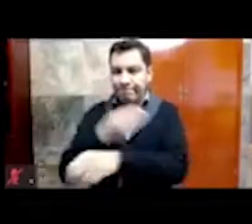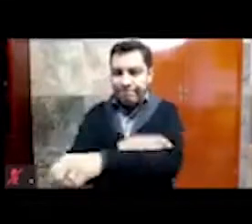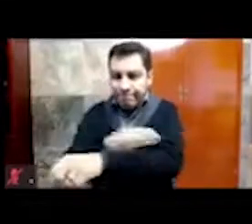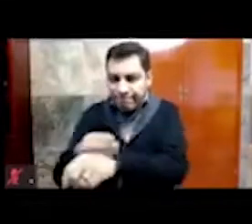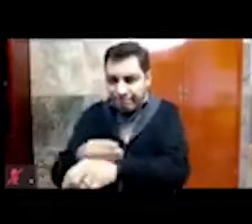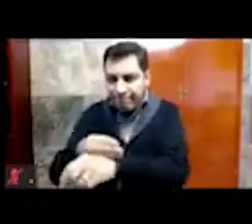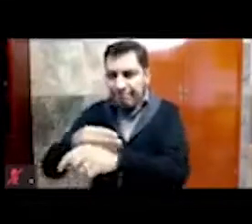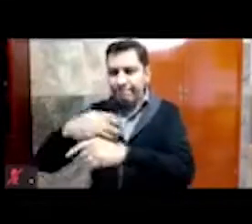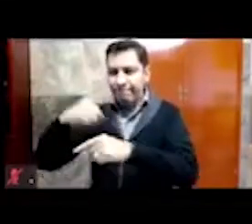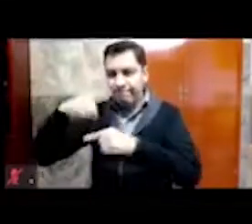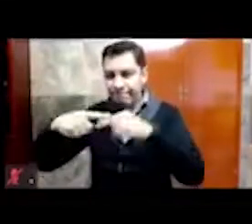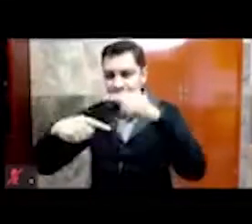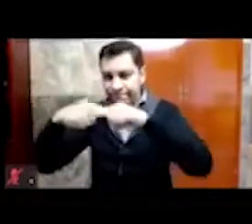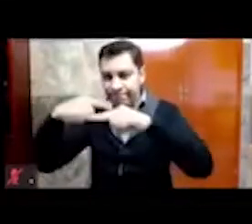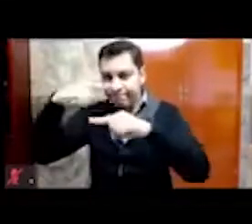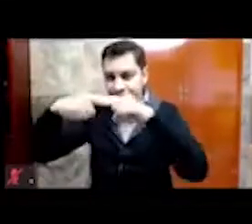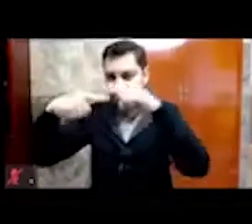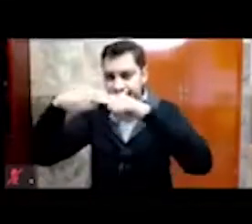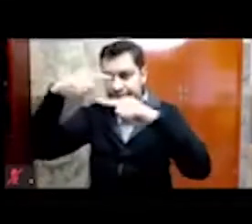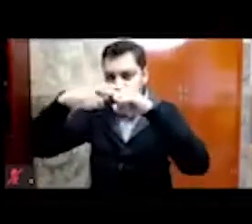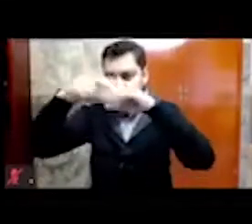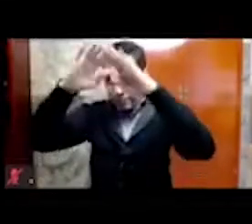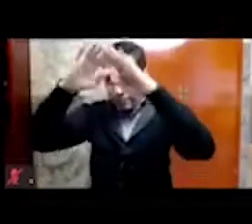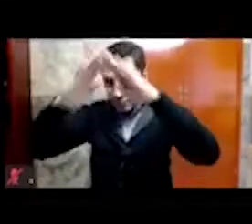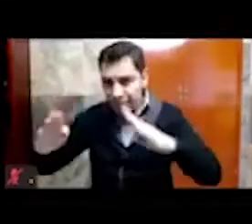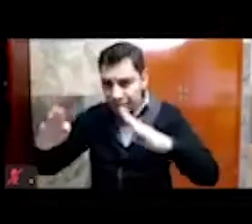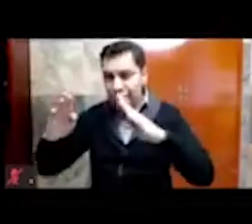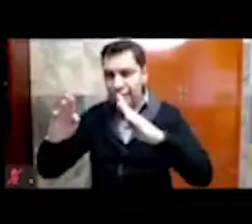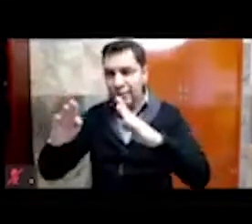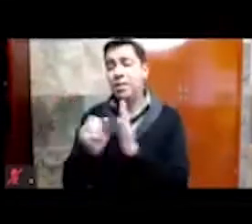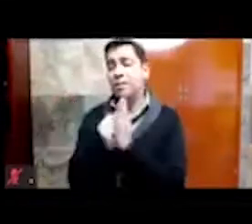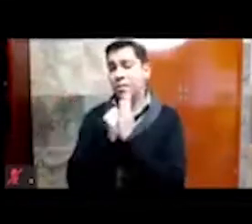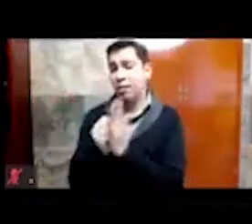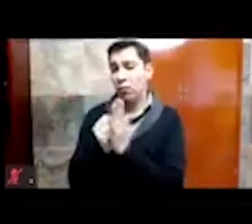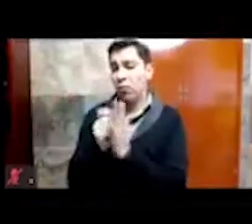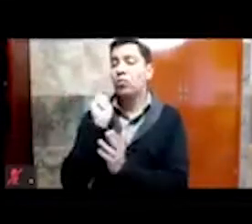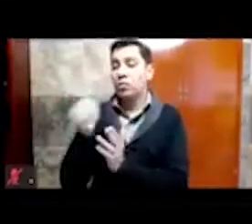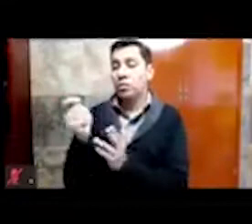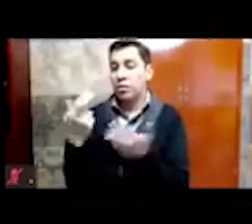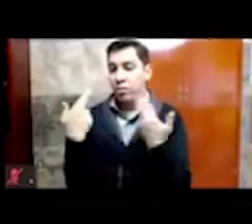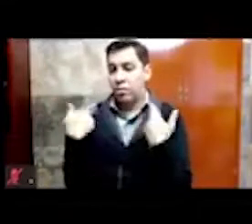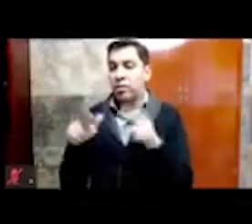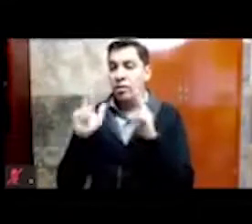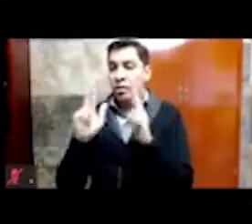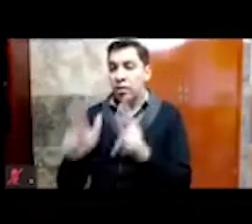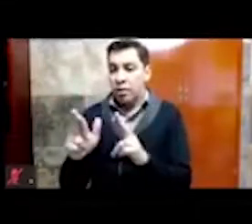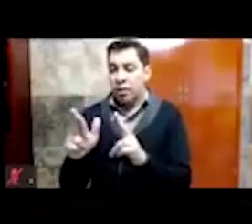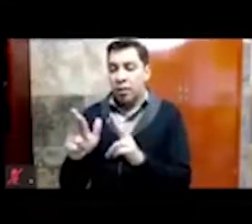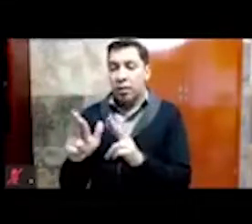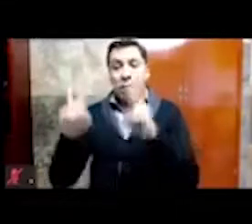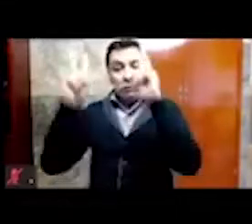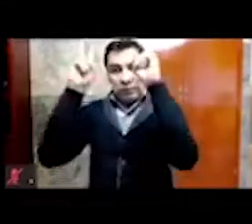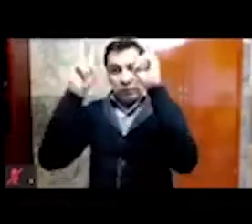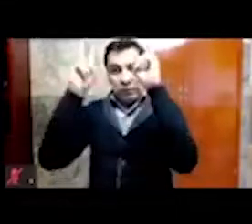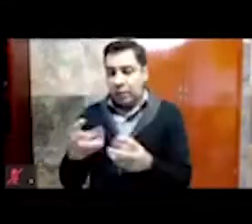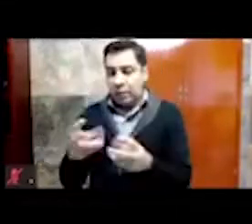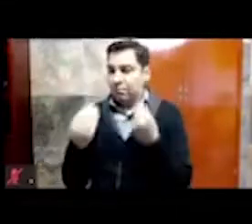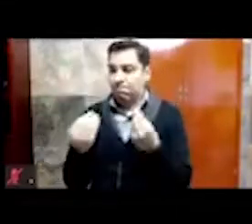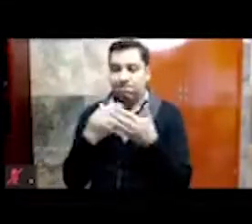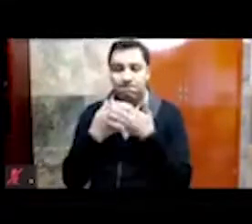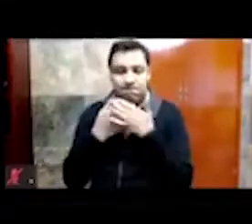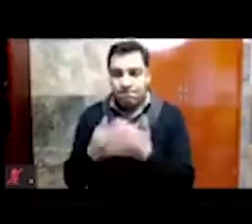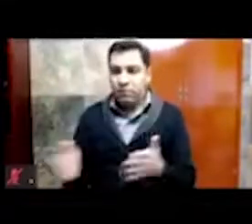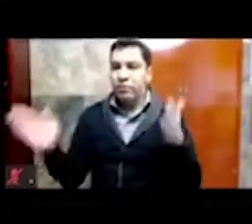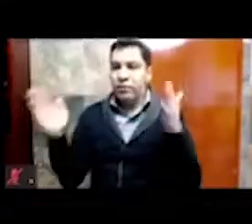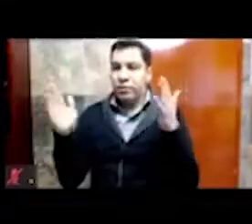mucho el simbolismo que esto representa, y que, pues, este, sería, pues, un tema bastante amplio hablar sobre todos